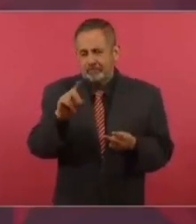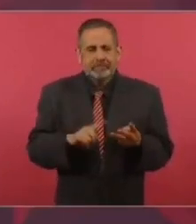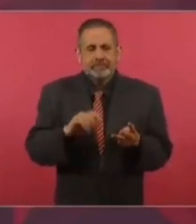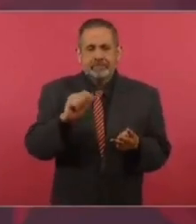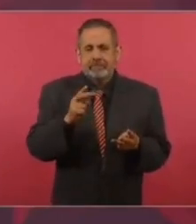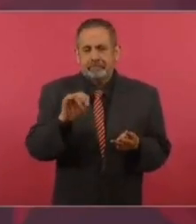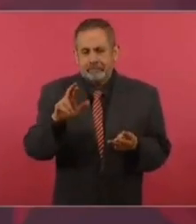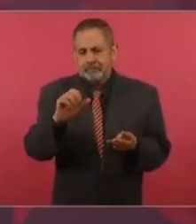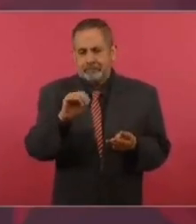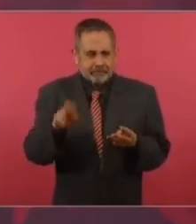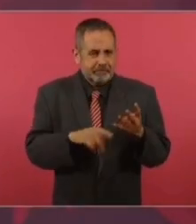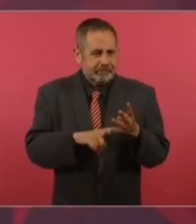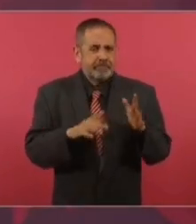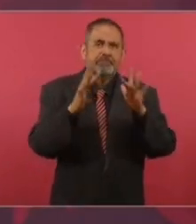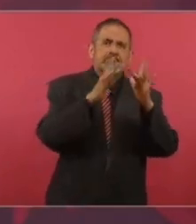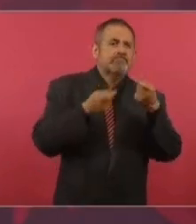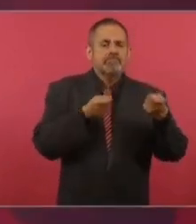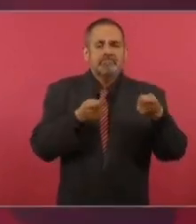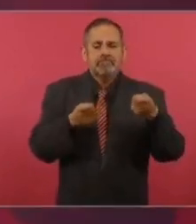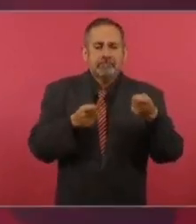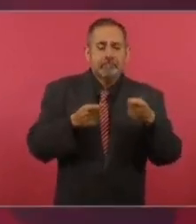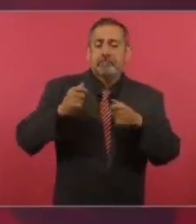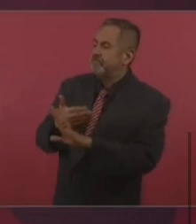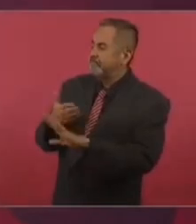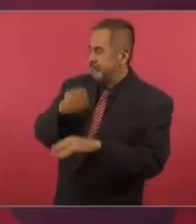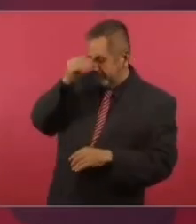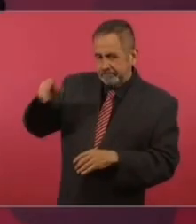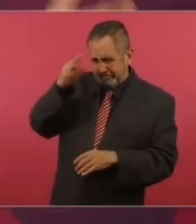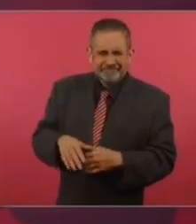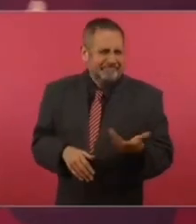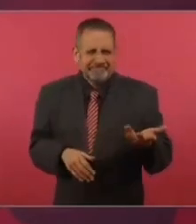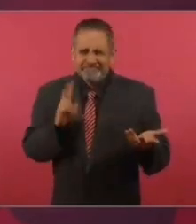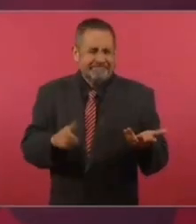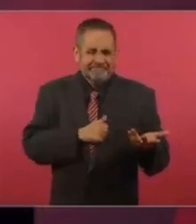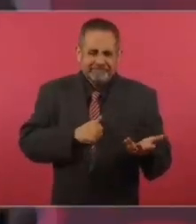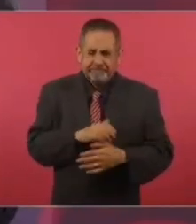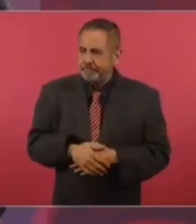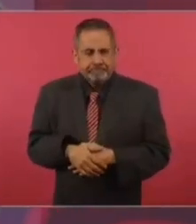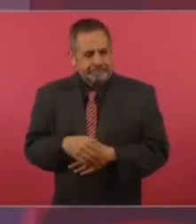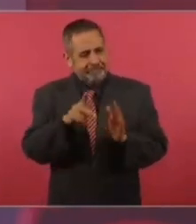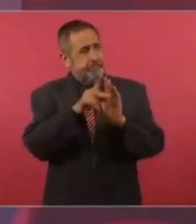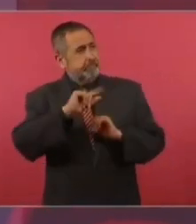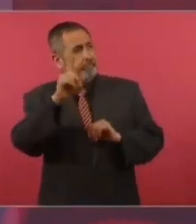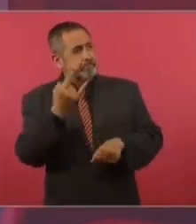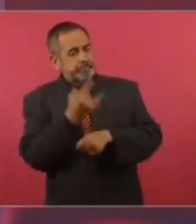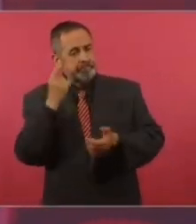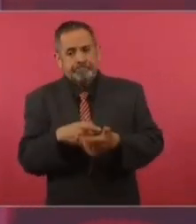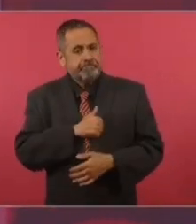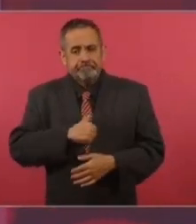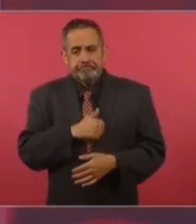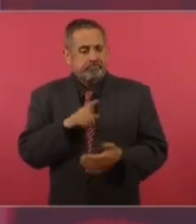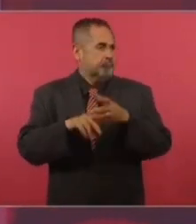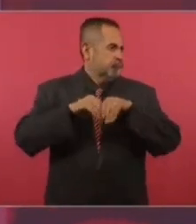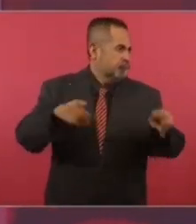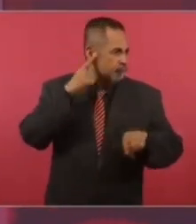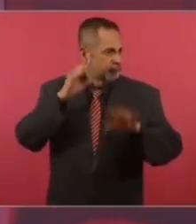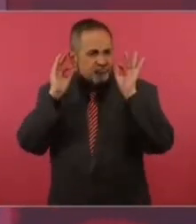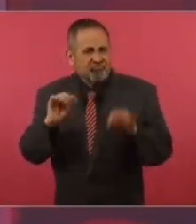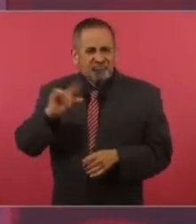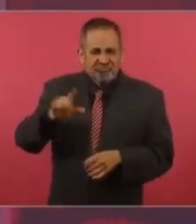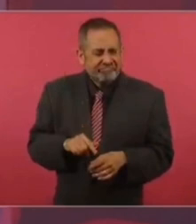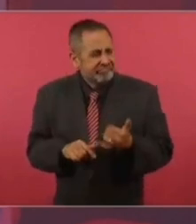Aguilar Camín. Tienen el control de los corresponsales. Muy lamentable que estos periódicos, con tanta fama,